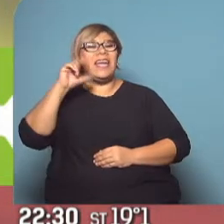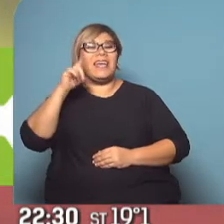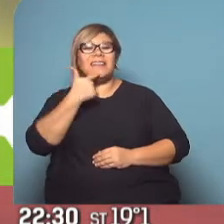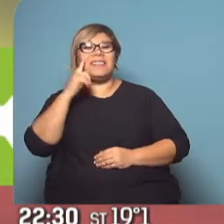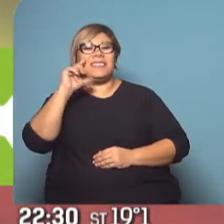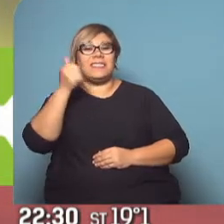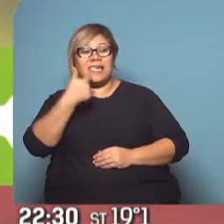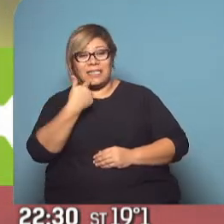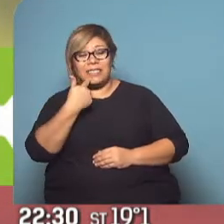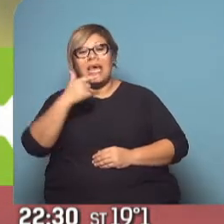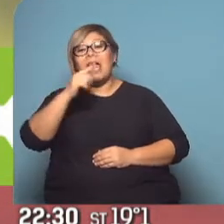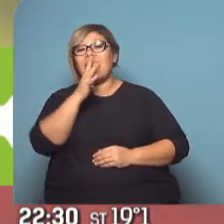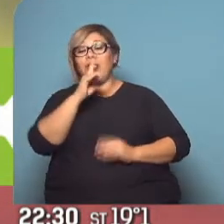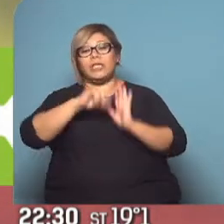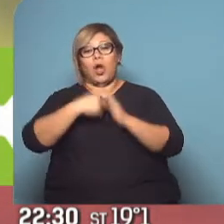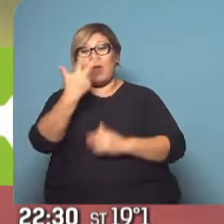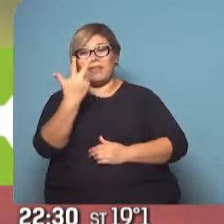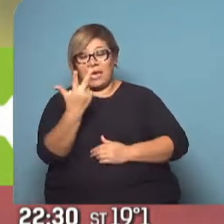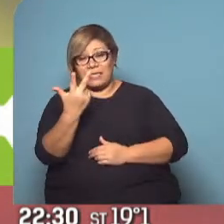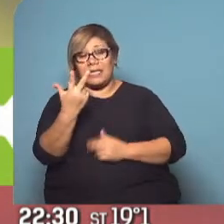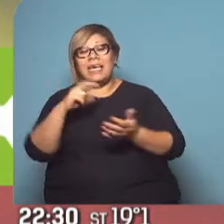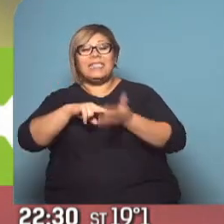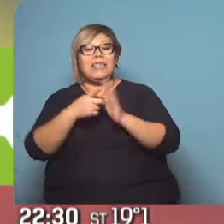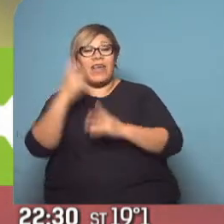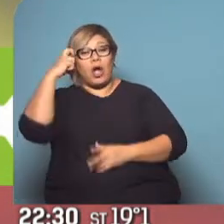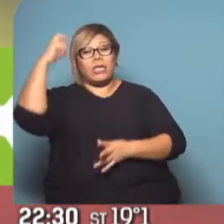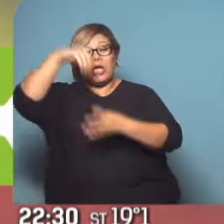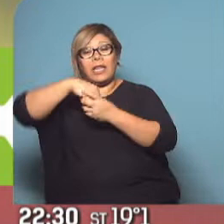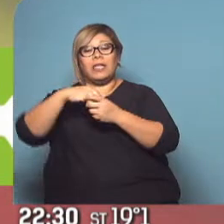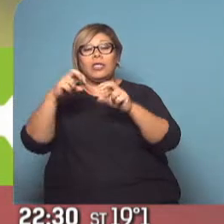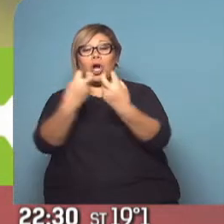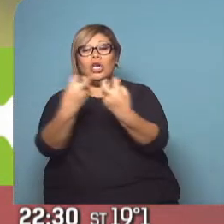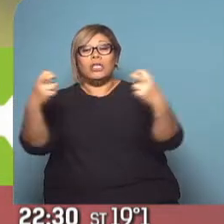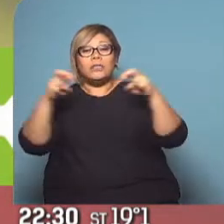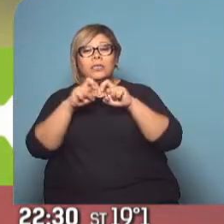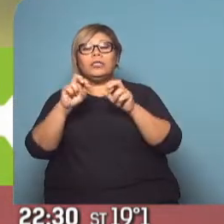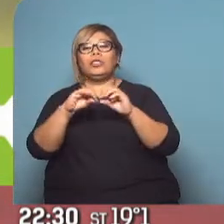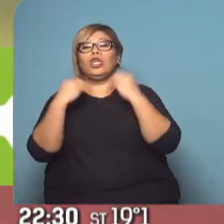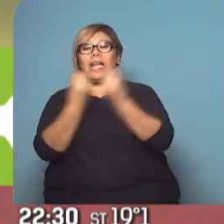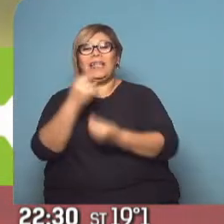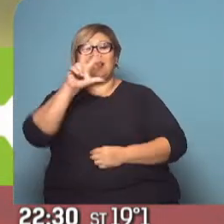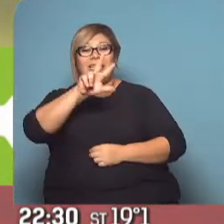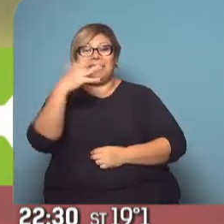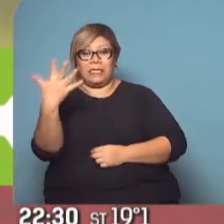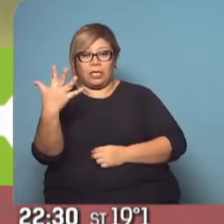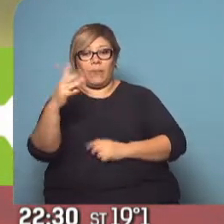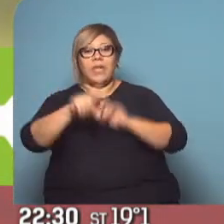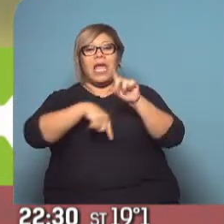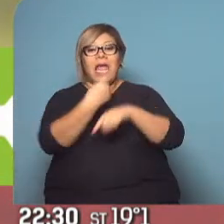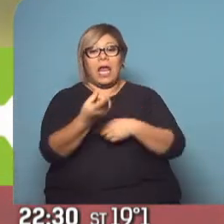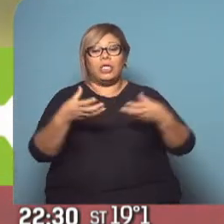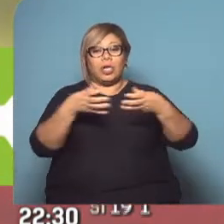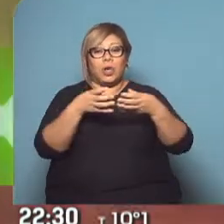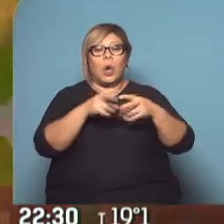sufragios, y 35 lugares en el Congreso. Con un sorprendente 10,2%, Vox, el partido de